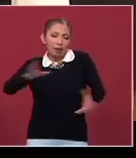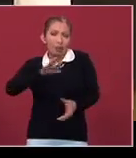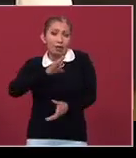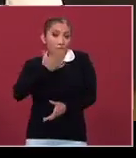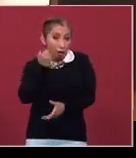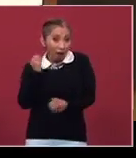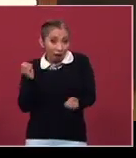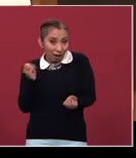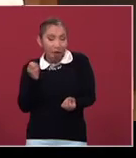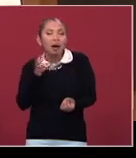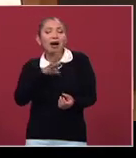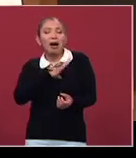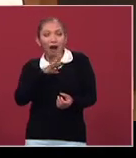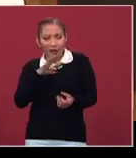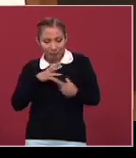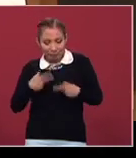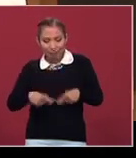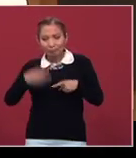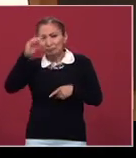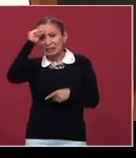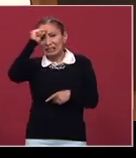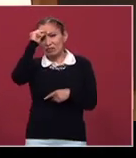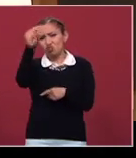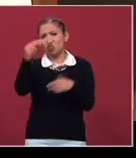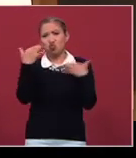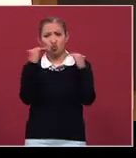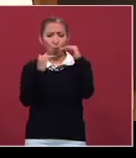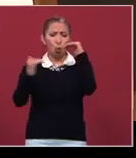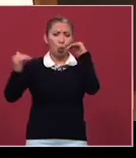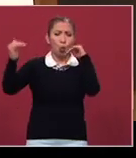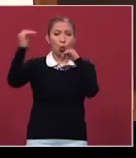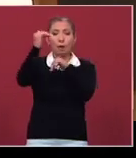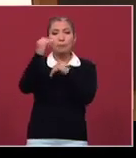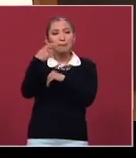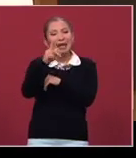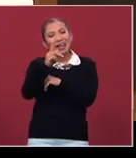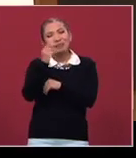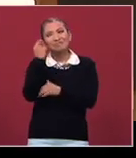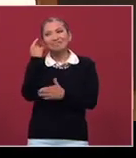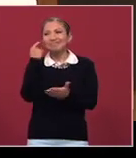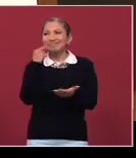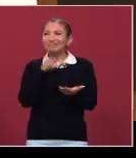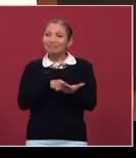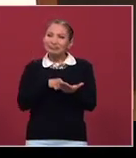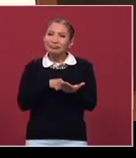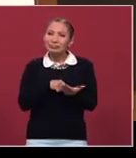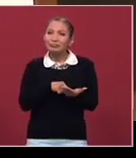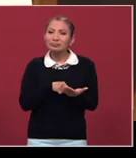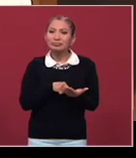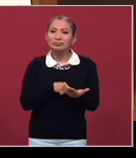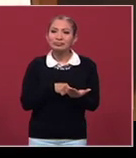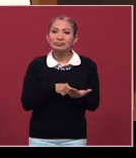hay, no, claro que hay, pero sí creo que